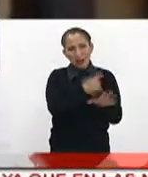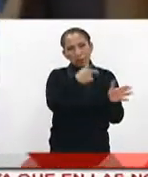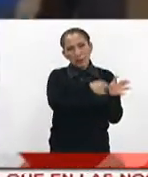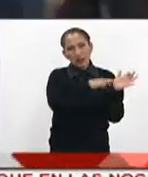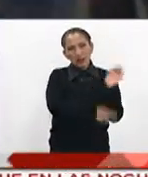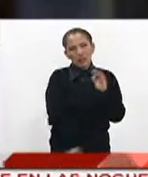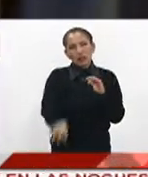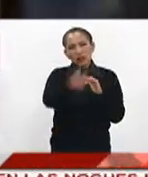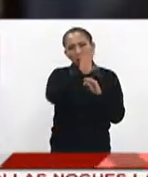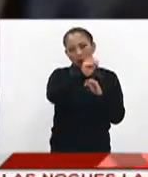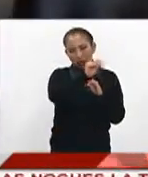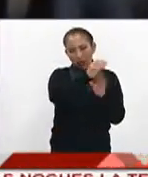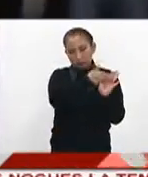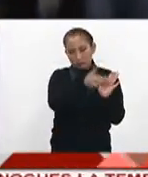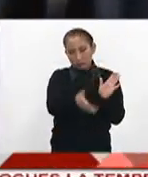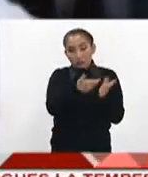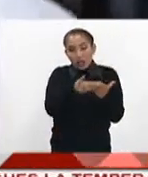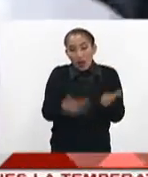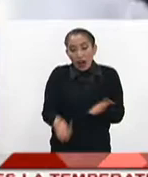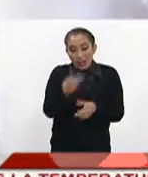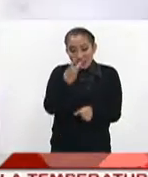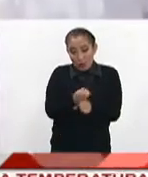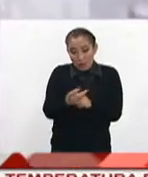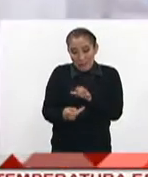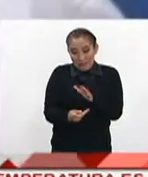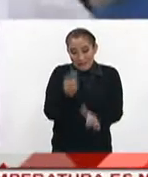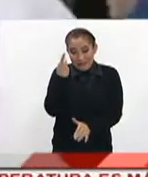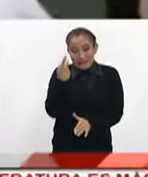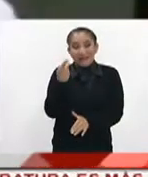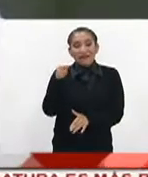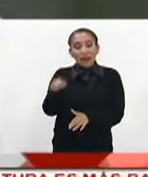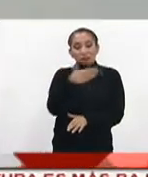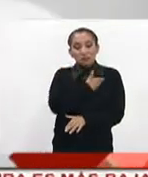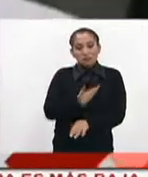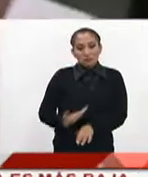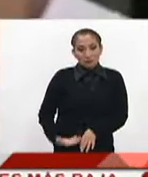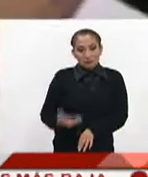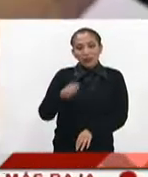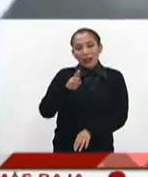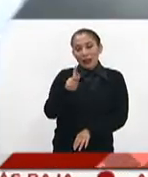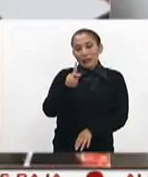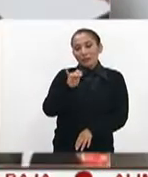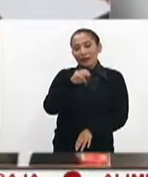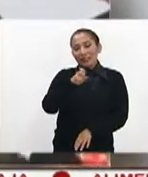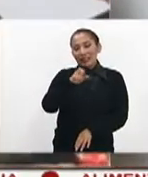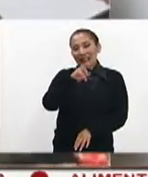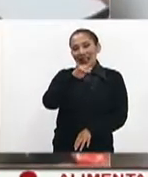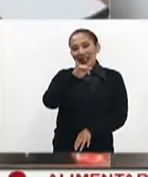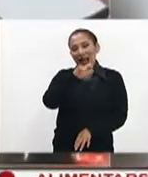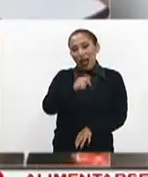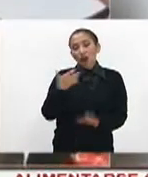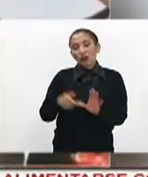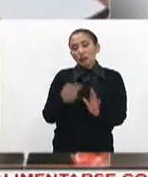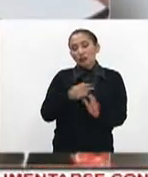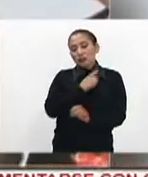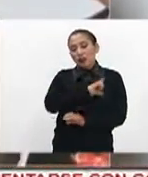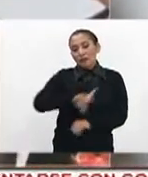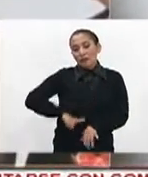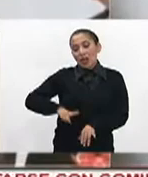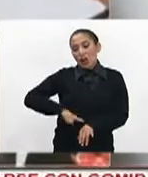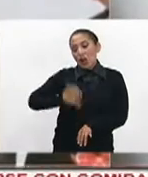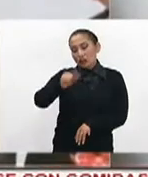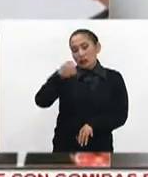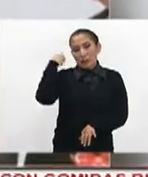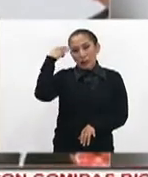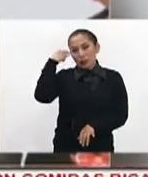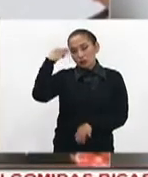1990 y esta es la segunda vez que el presidente Sebastián Piñera va a estar en el gobierno a partir del 11 de